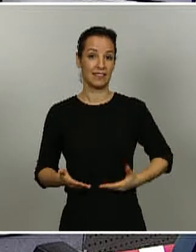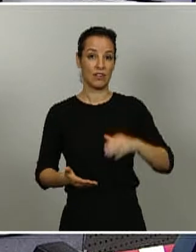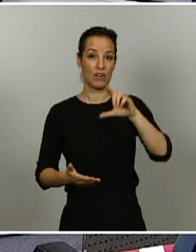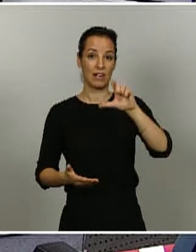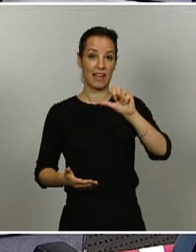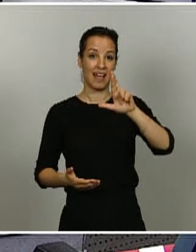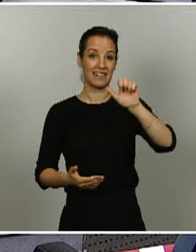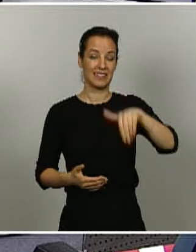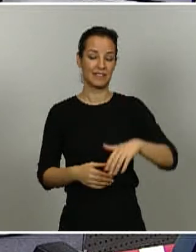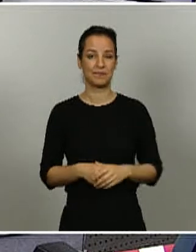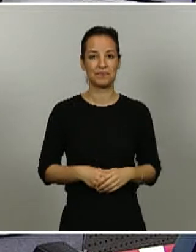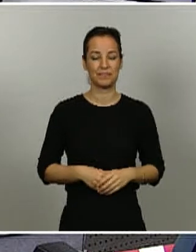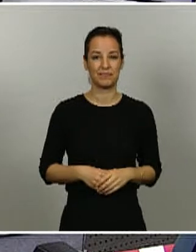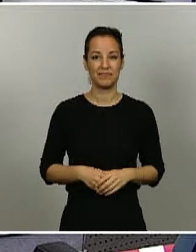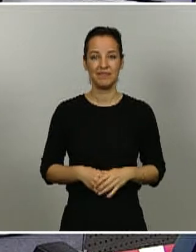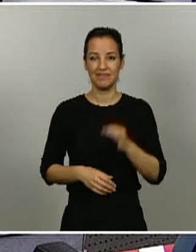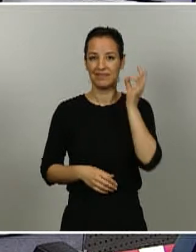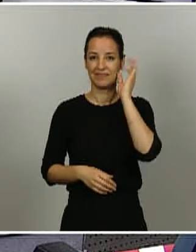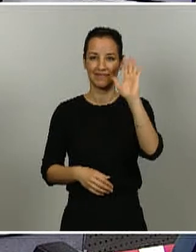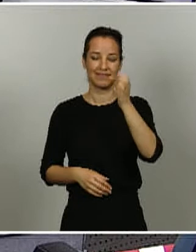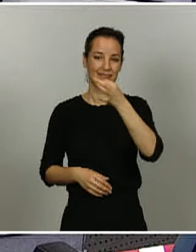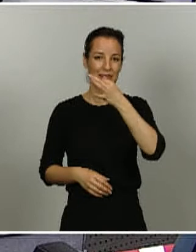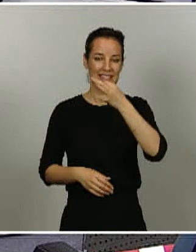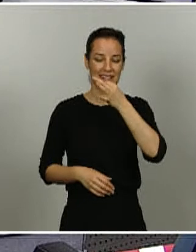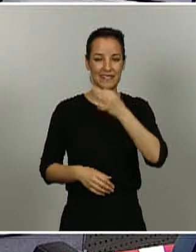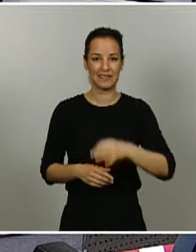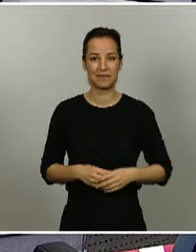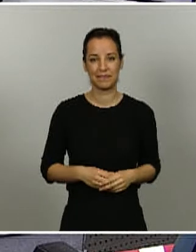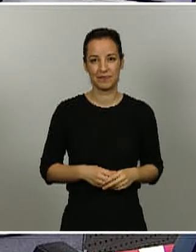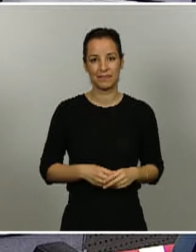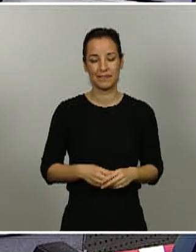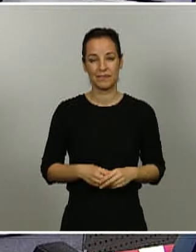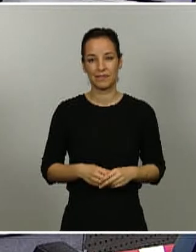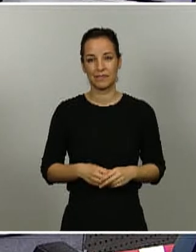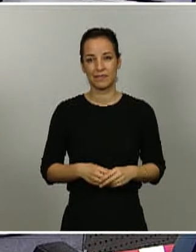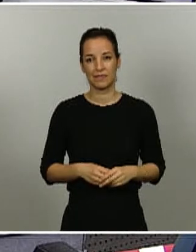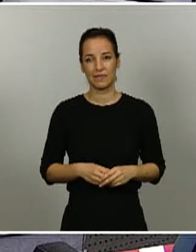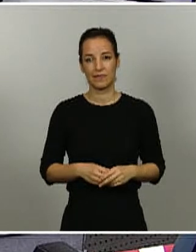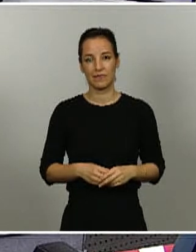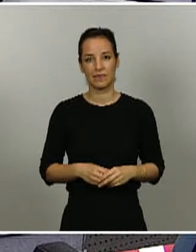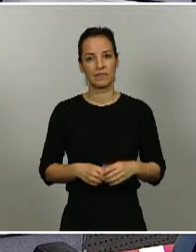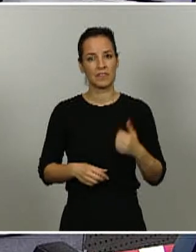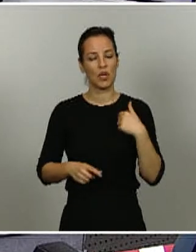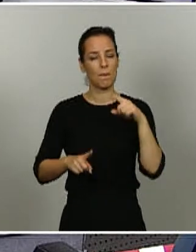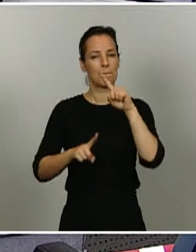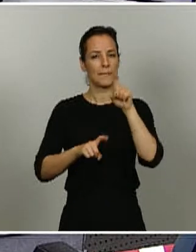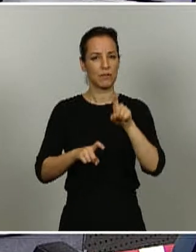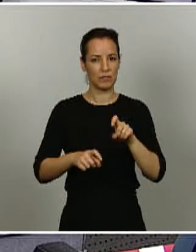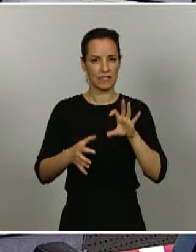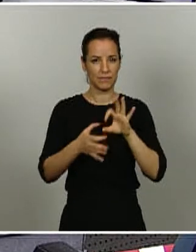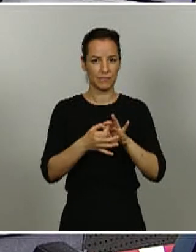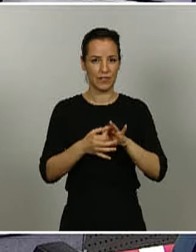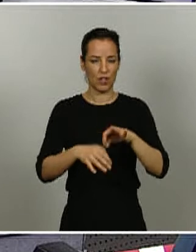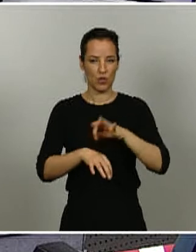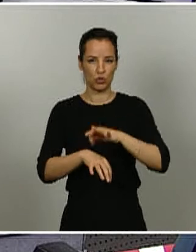¿Qué tal? Buenas tardes. Soy Marina Artusa del diario Clarín de Argentina. Tengo unas preguntas para la doctora Yoti y para